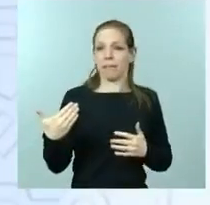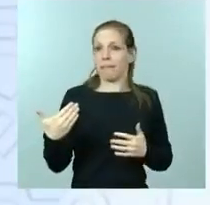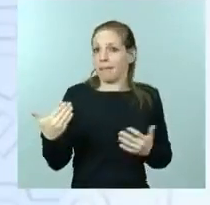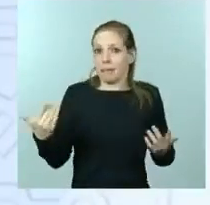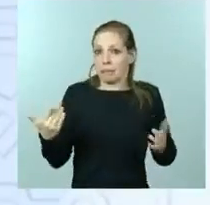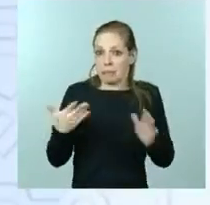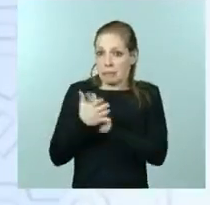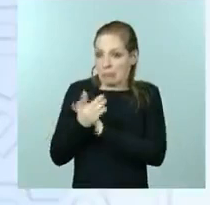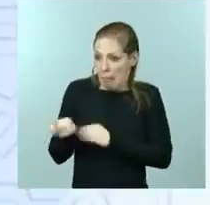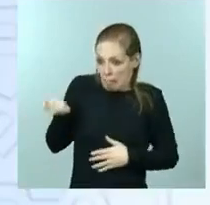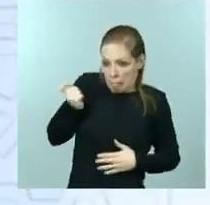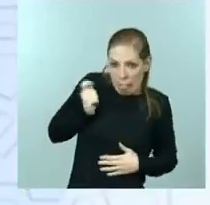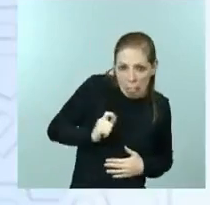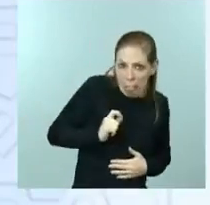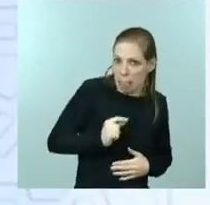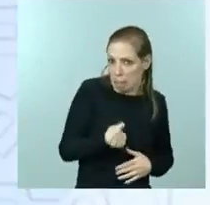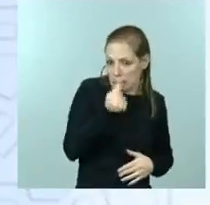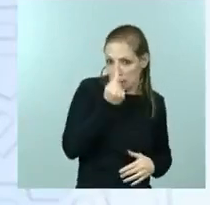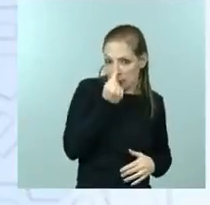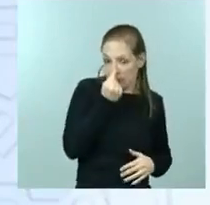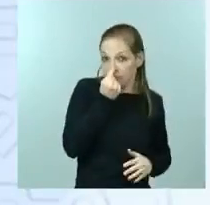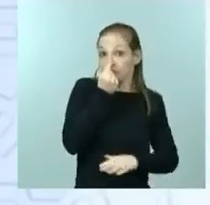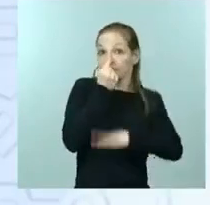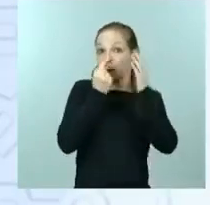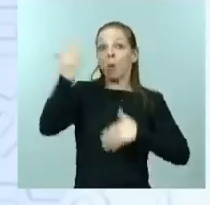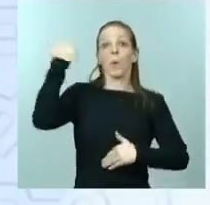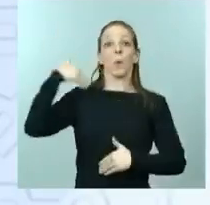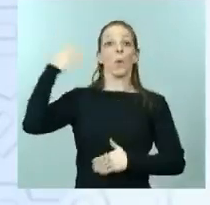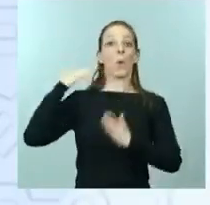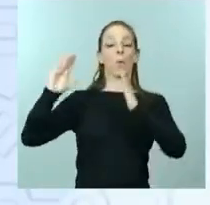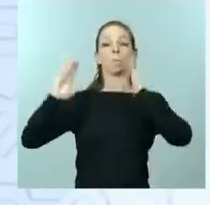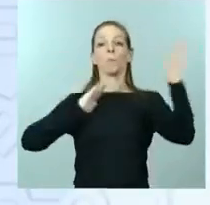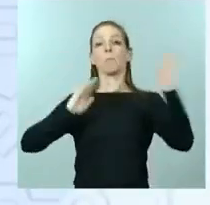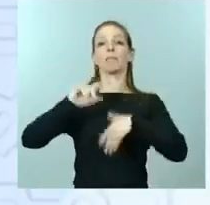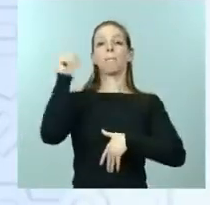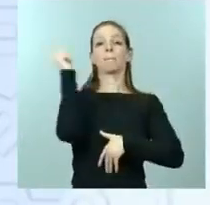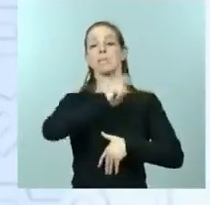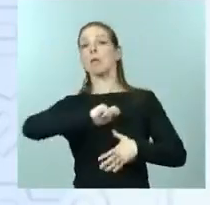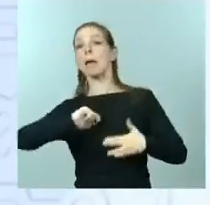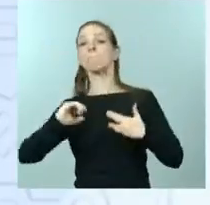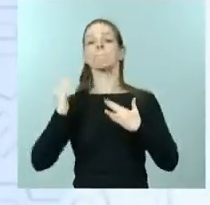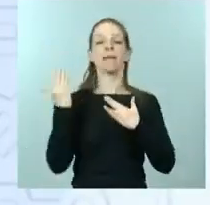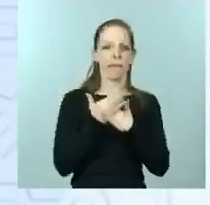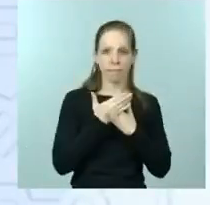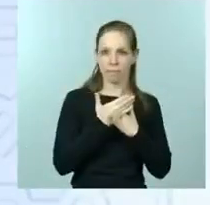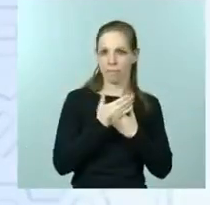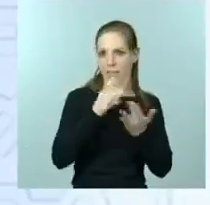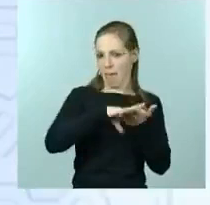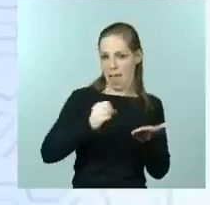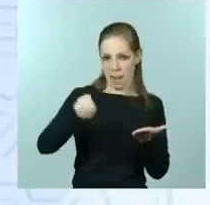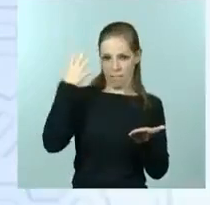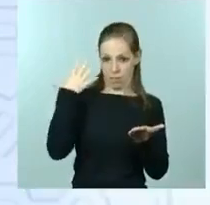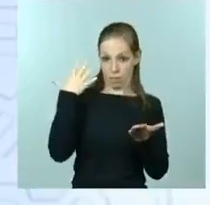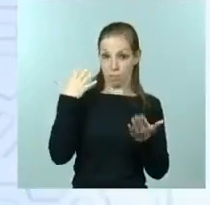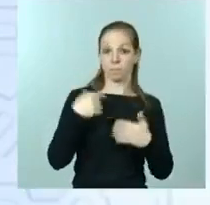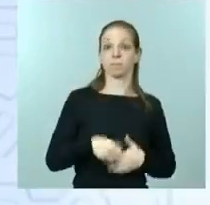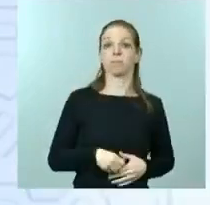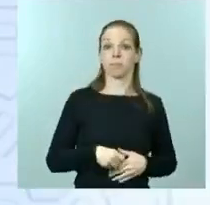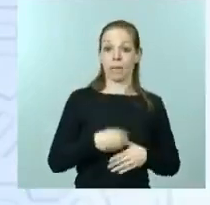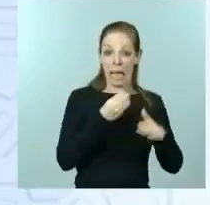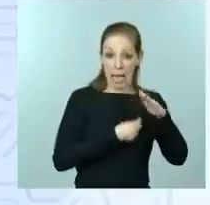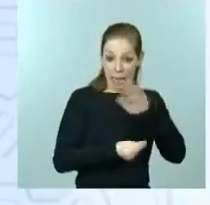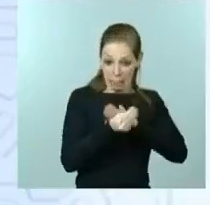básico. Entonces la mitad de la población en nuestro país era analfabeta. 14 de cada 100 niños nacidos a la misma vez que Araceli